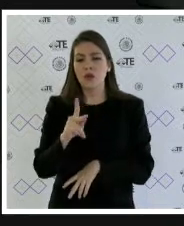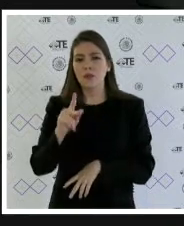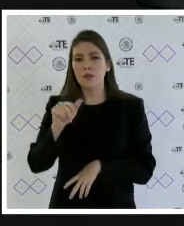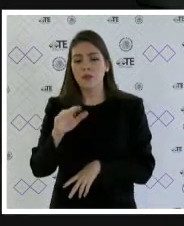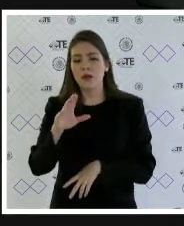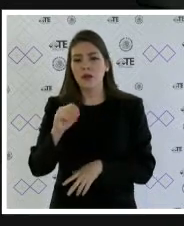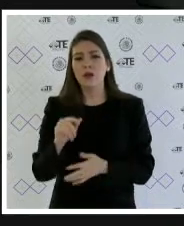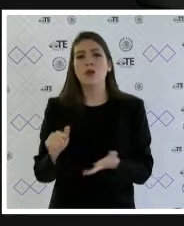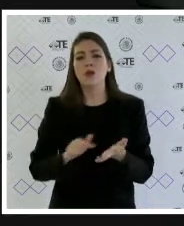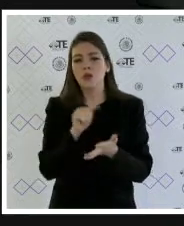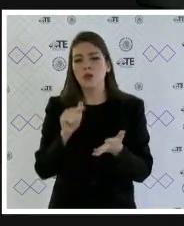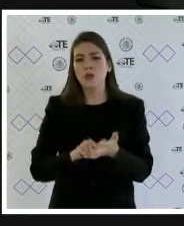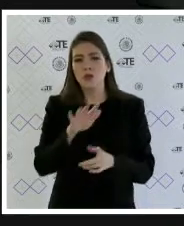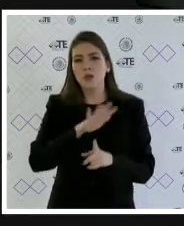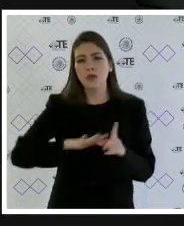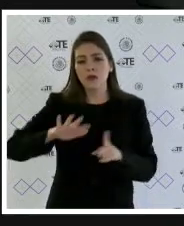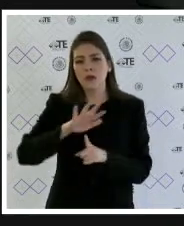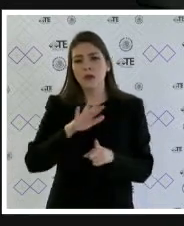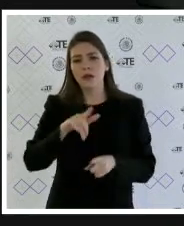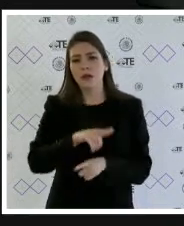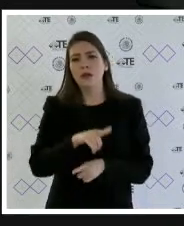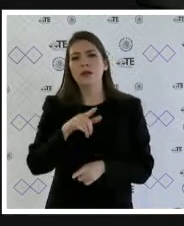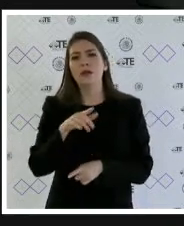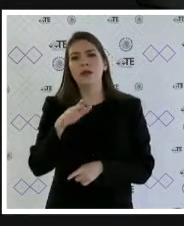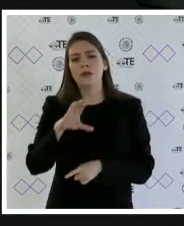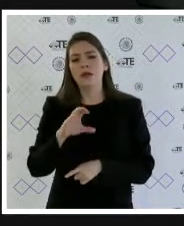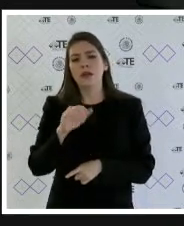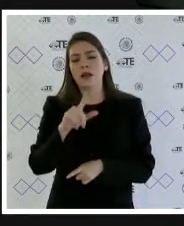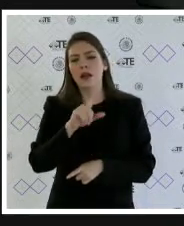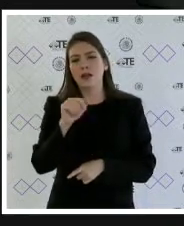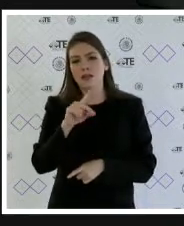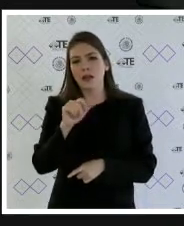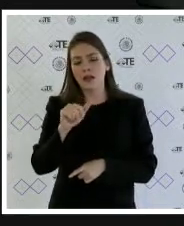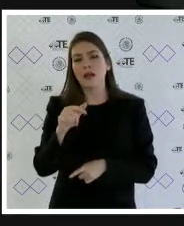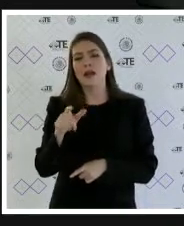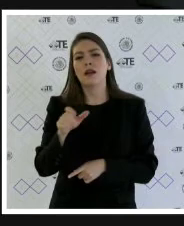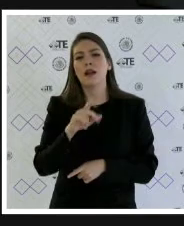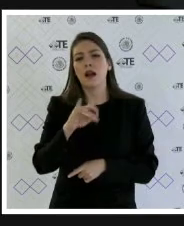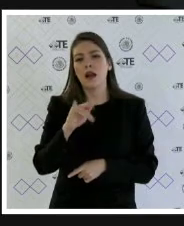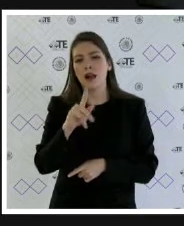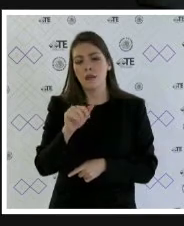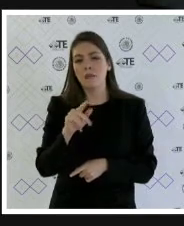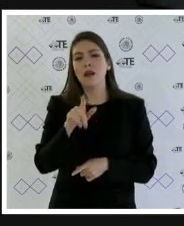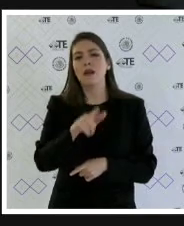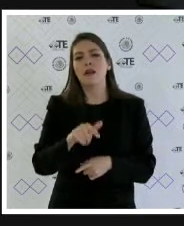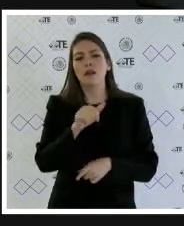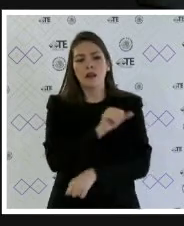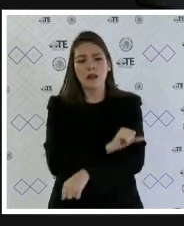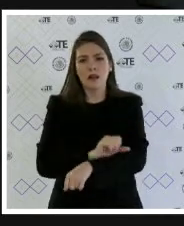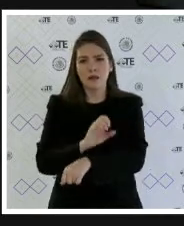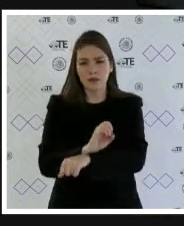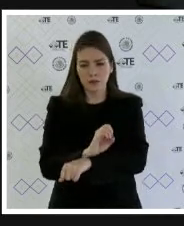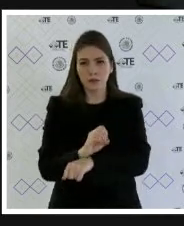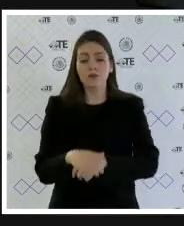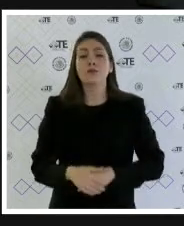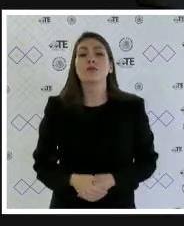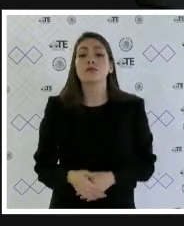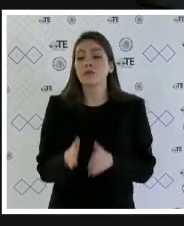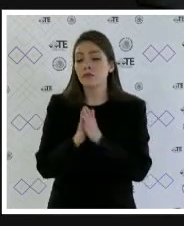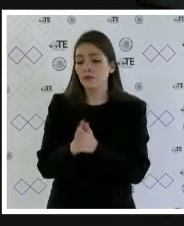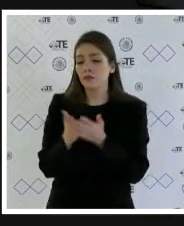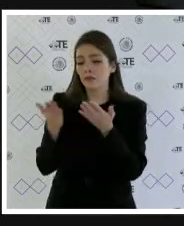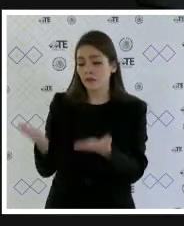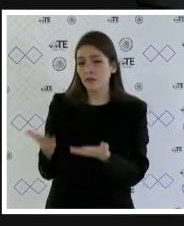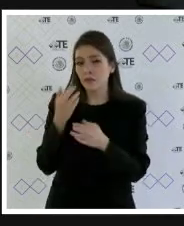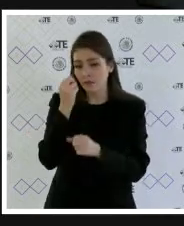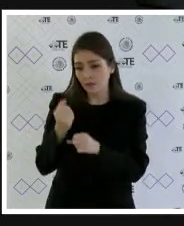a la unidad territorial calzada jalalpa de marcación álvaro obregón ahora secretario por favor